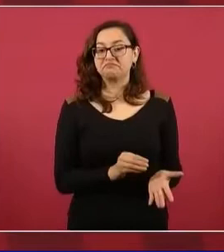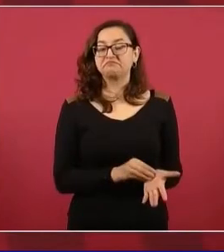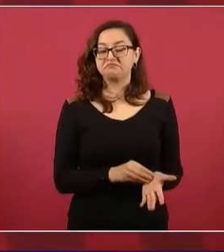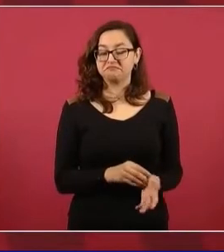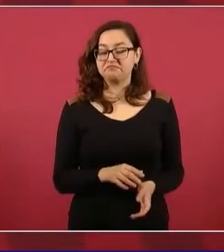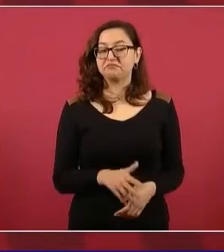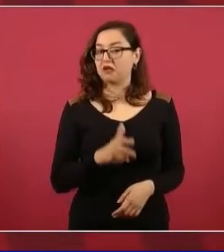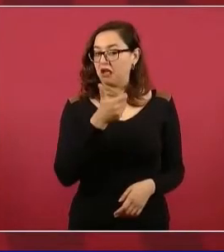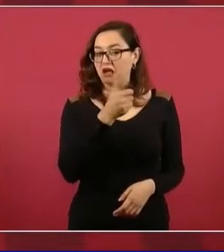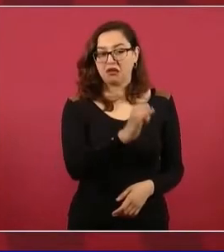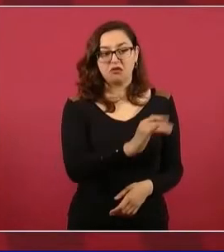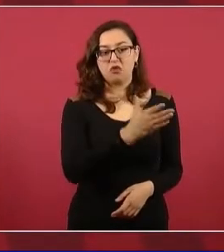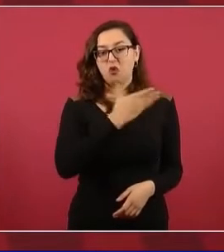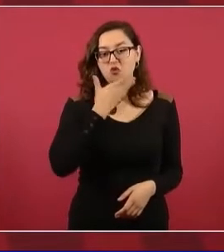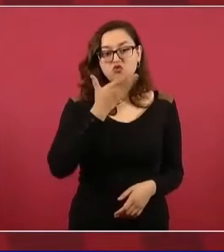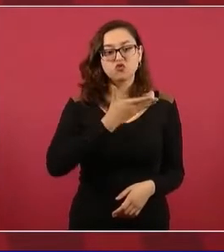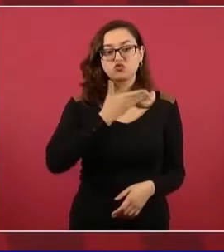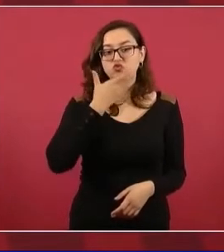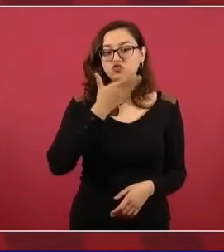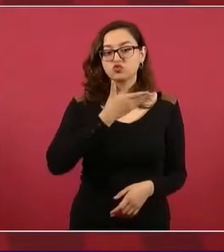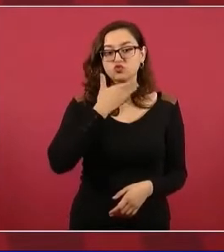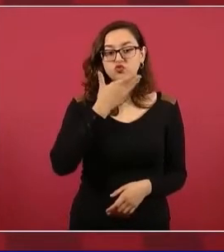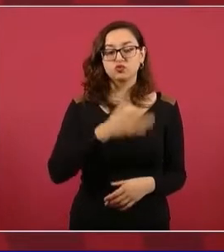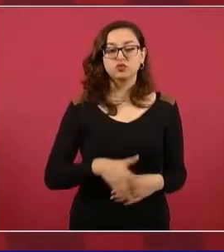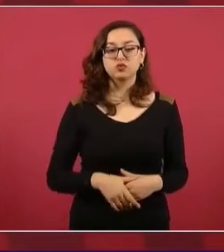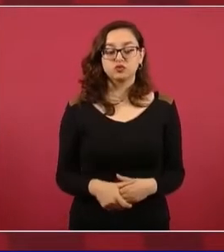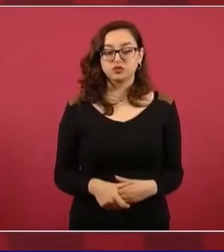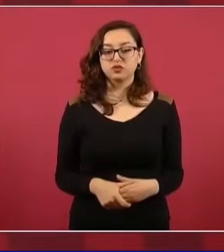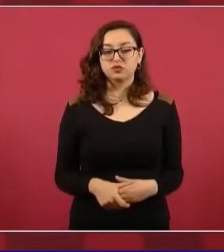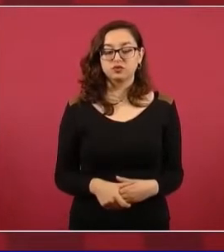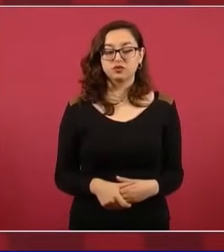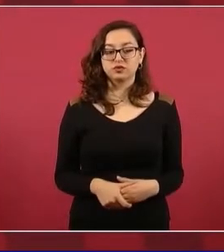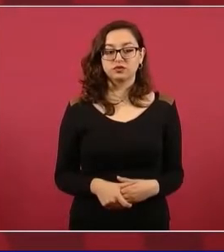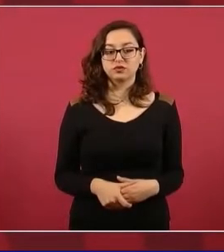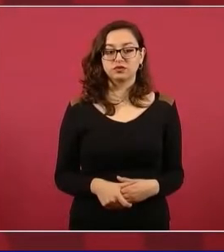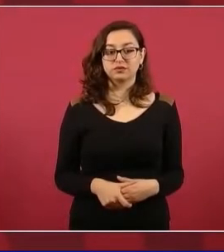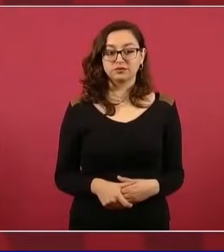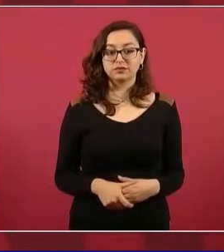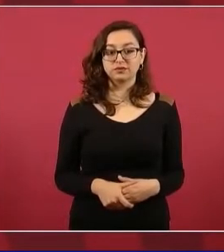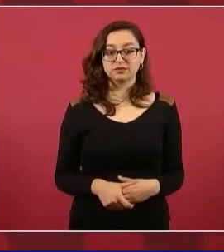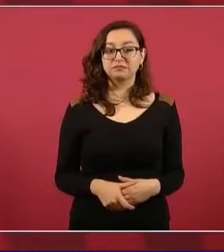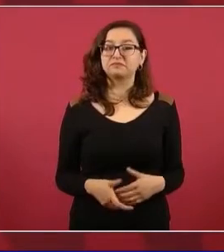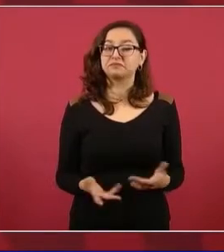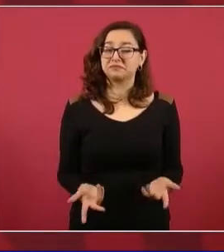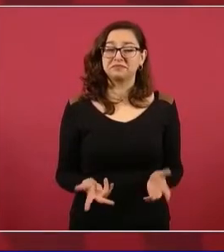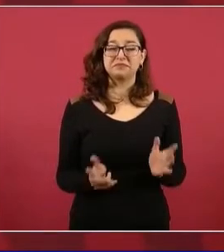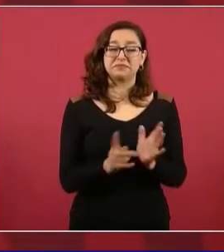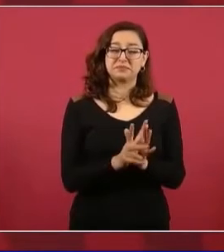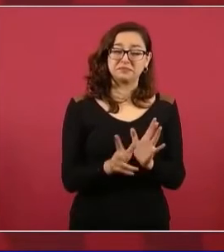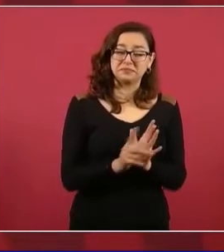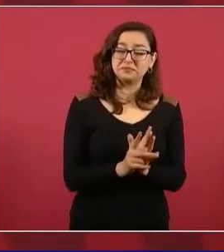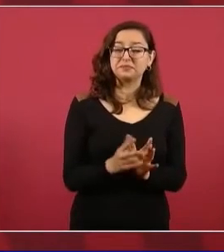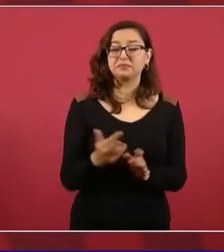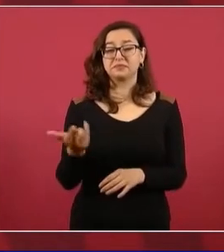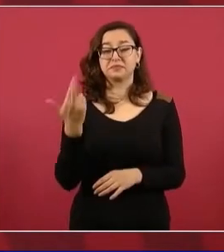y es periódicos y radio